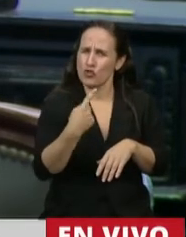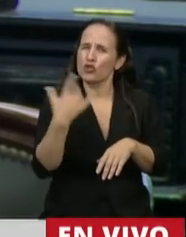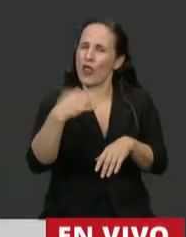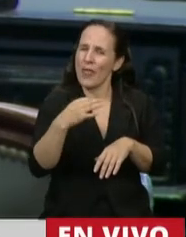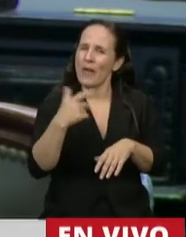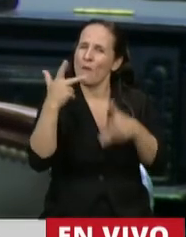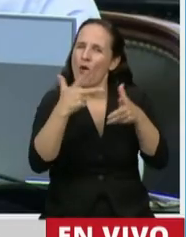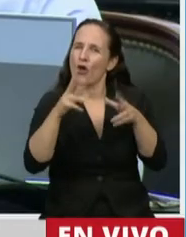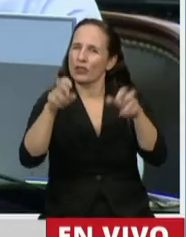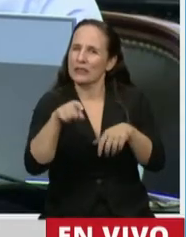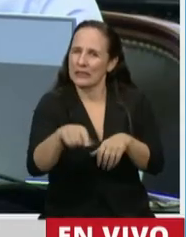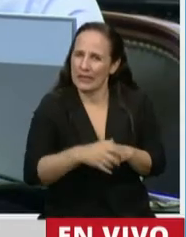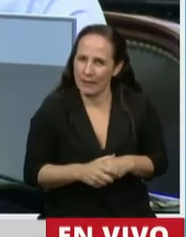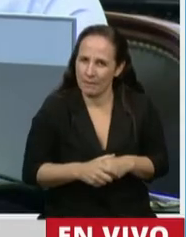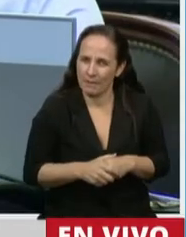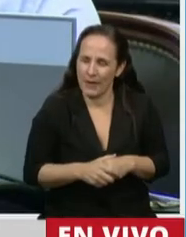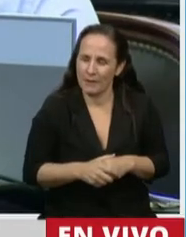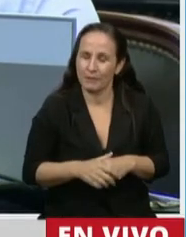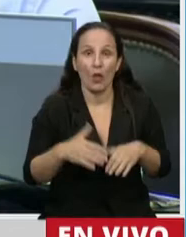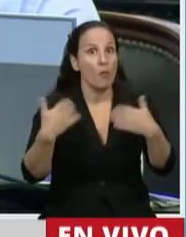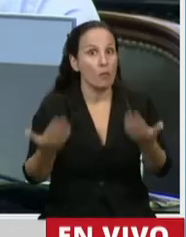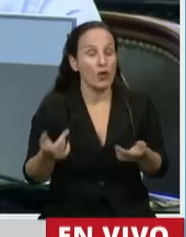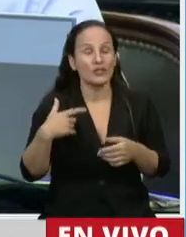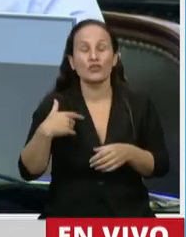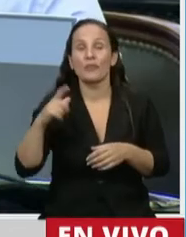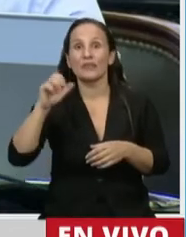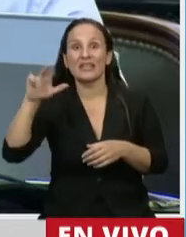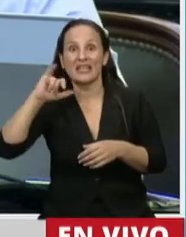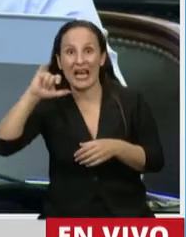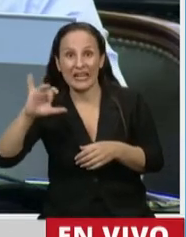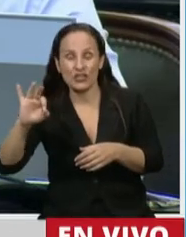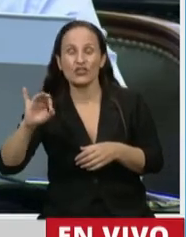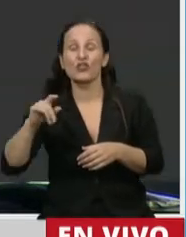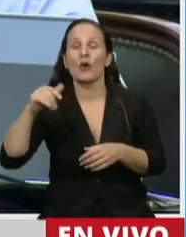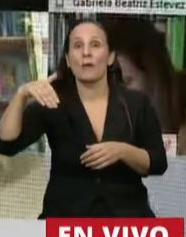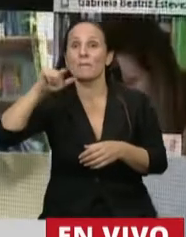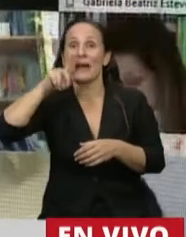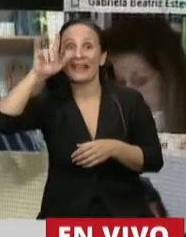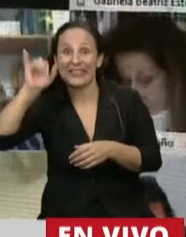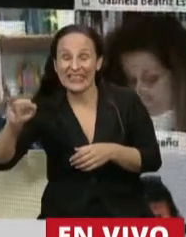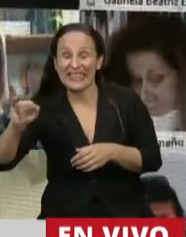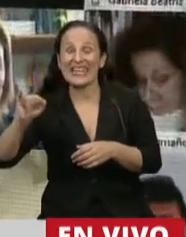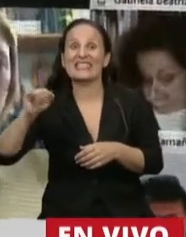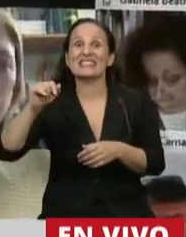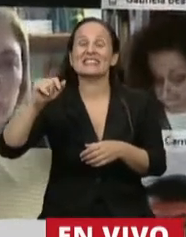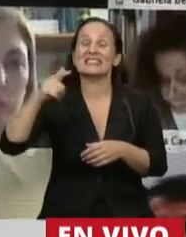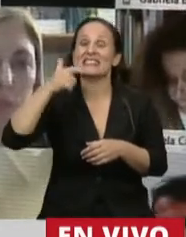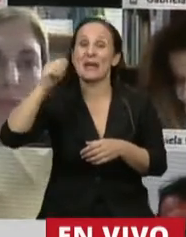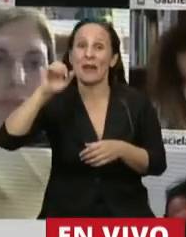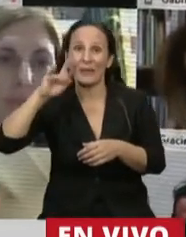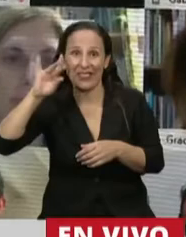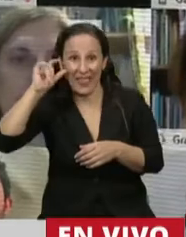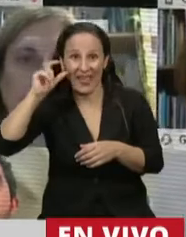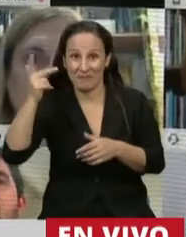involucremos ya. Por eso con Carla Carrizo, con Dolores Martínez, con Fede San Barbide, entre